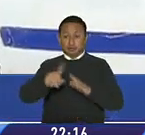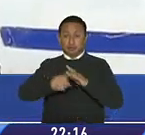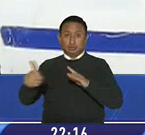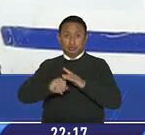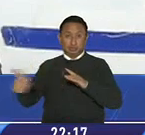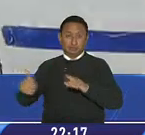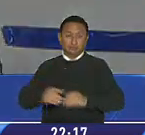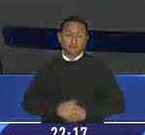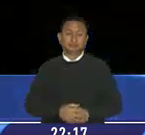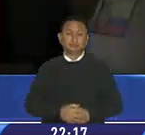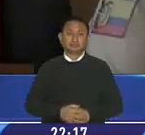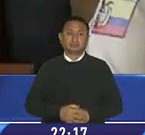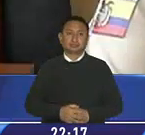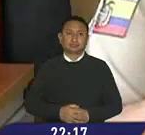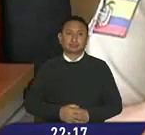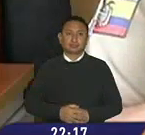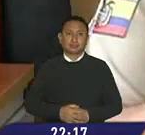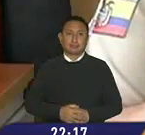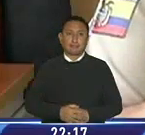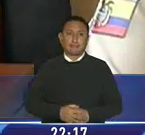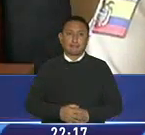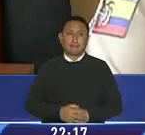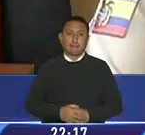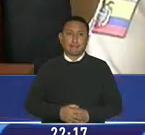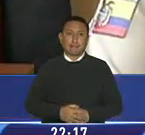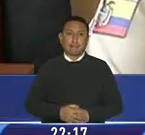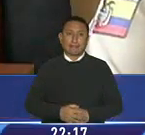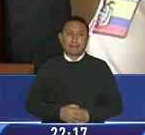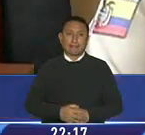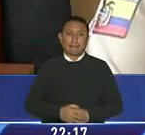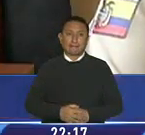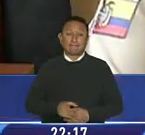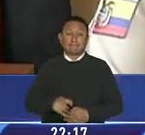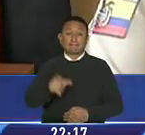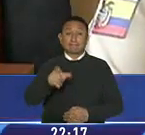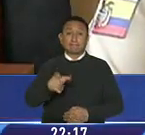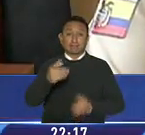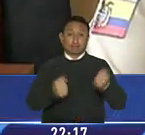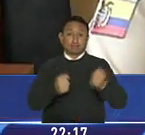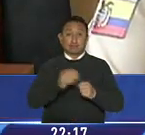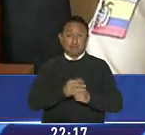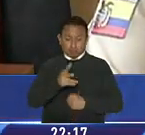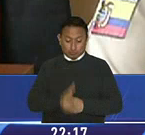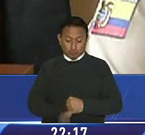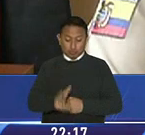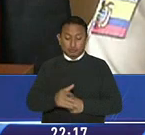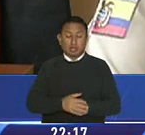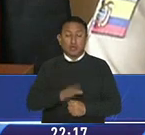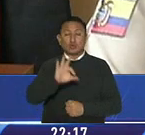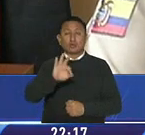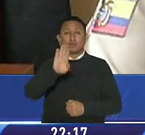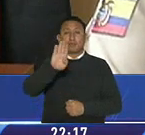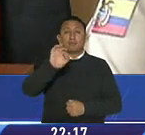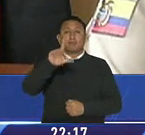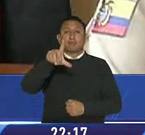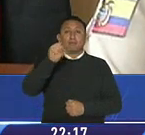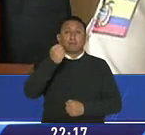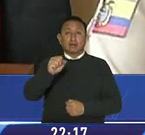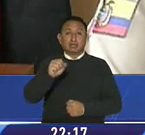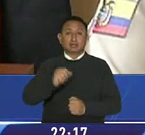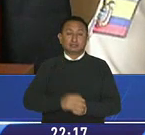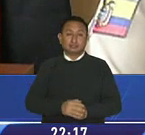sospechosos. En parte del trayecto que se recorrió en la persecución, se levantaron nueve indicios balísticos de